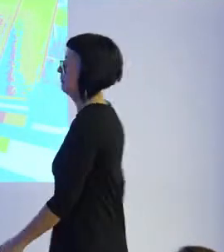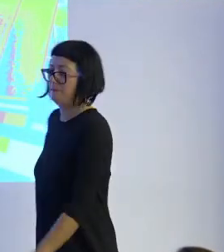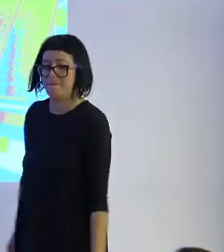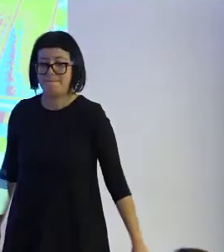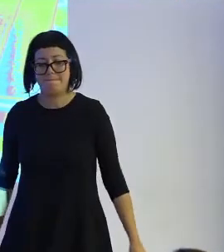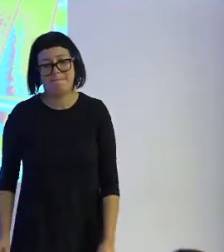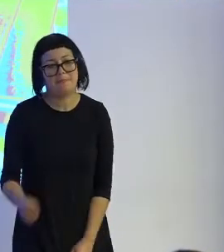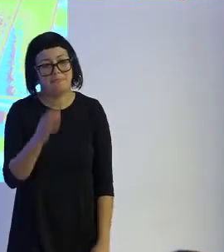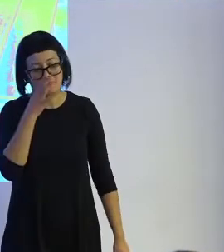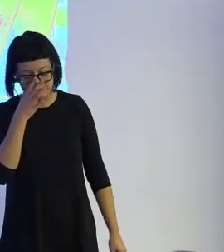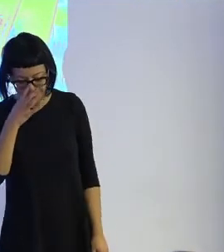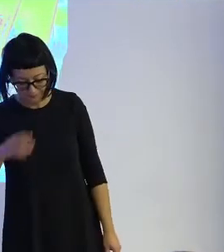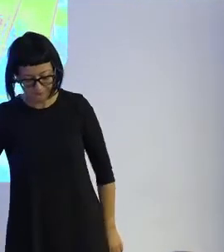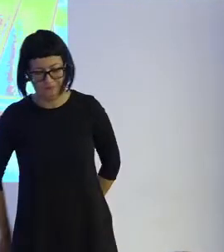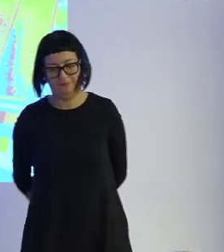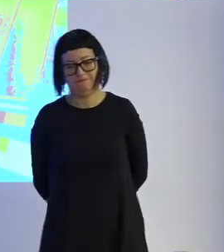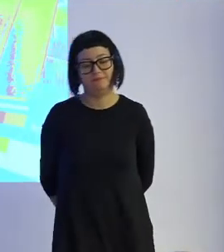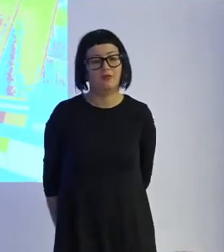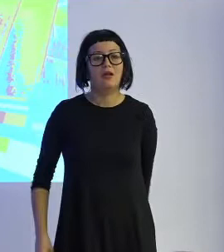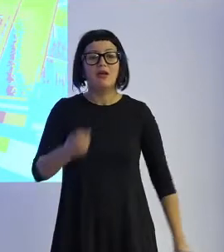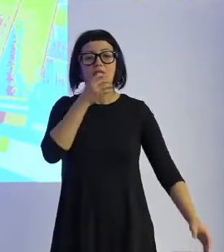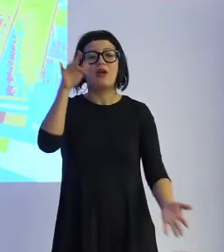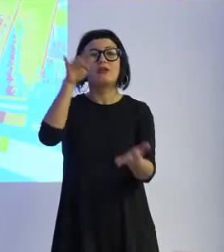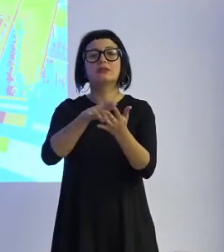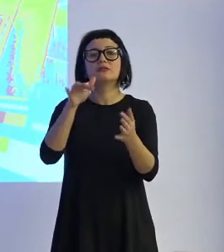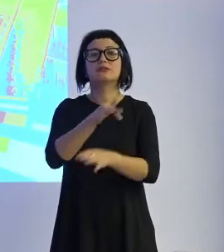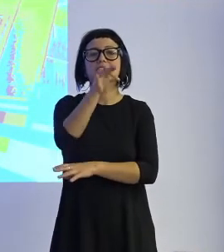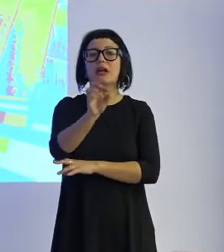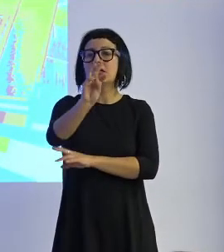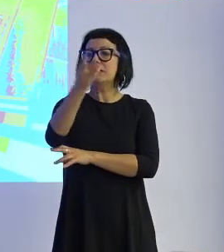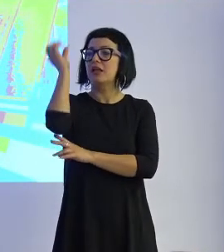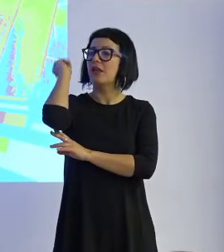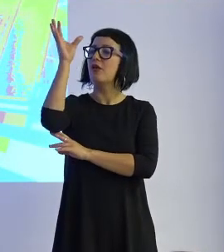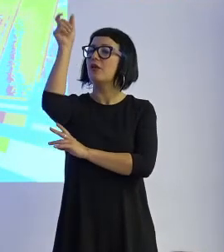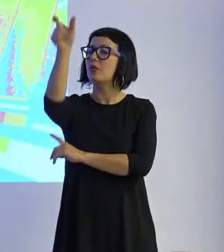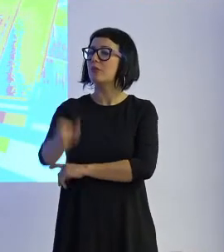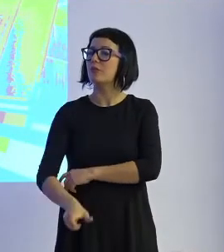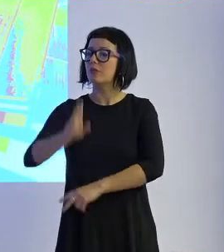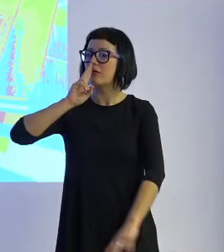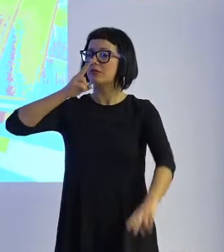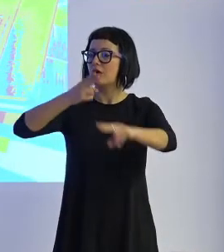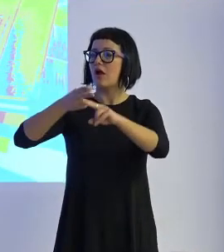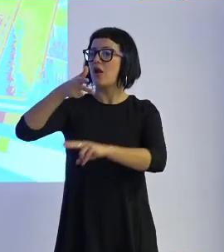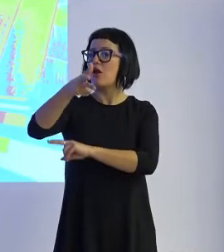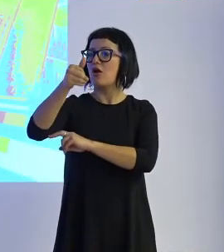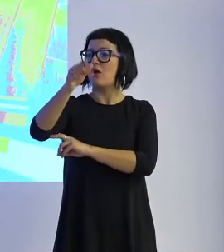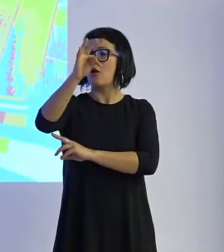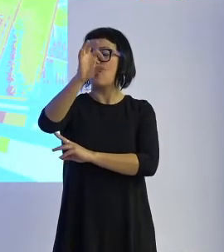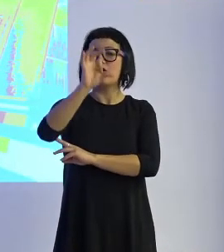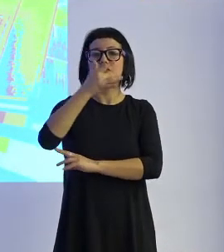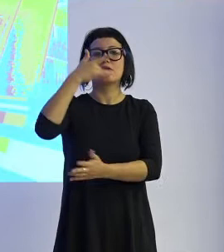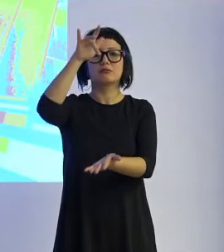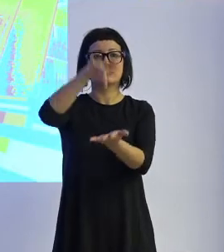gracias Pablo bueno pues vamos a dar paso al tercer ponente que es Isaac Feijó Account Manager de